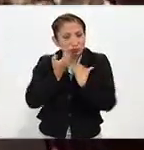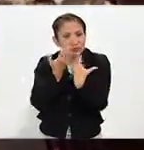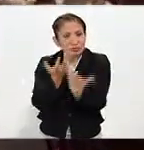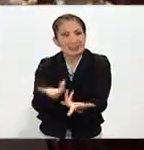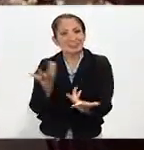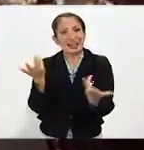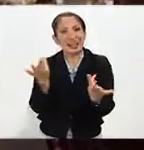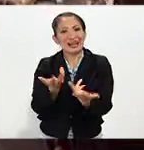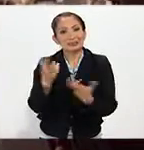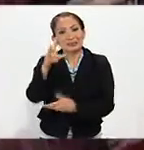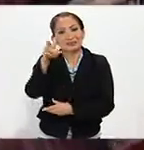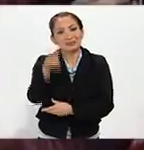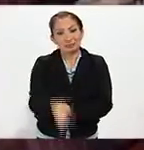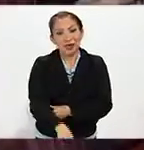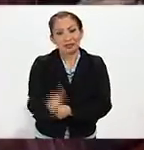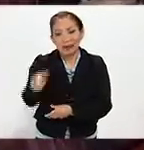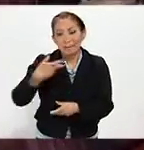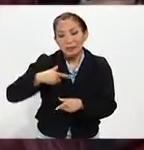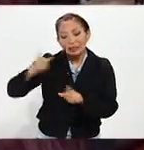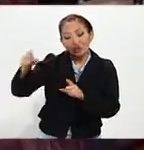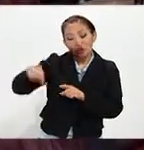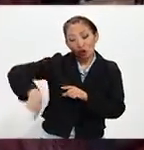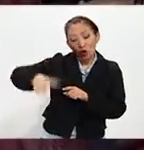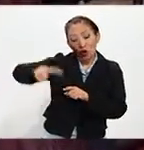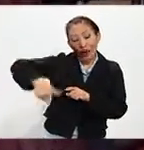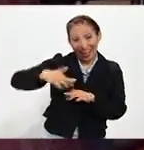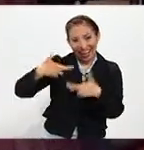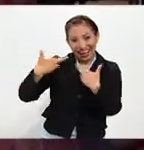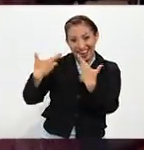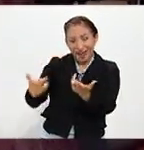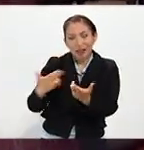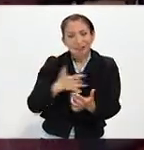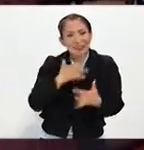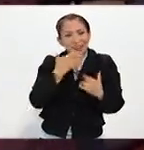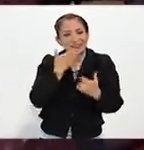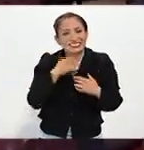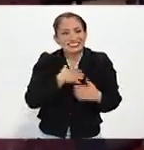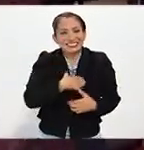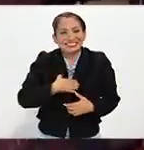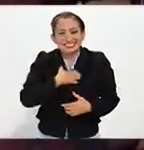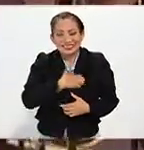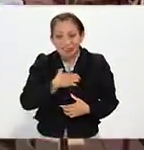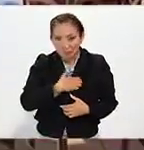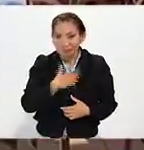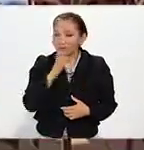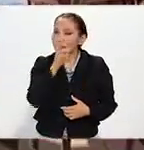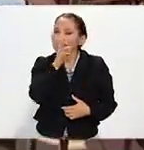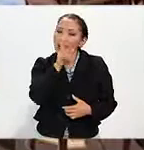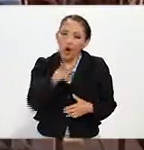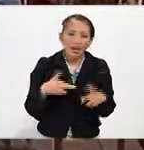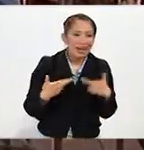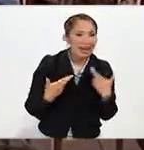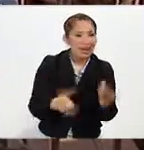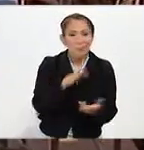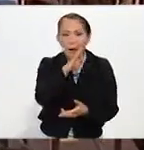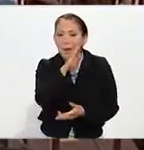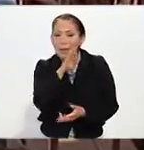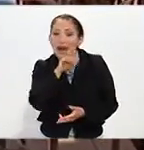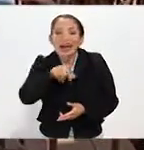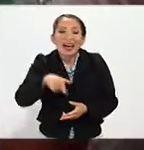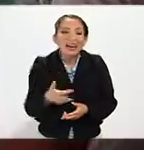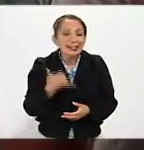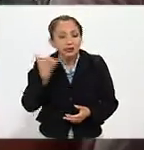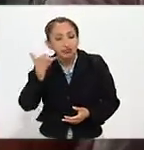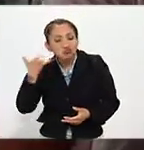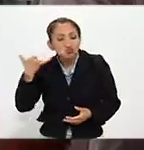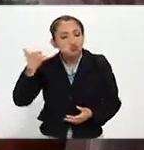hacen que en realidad la persona a la que le das el regalo se sienta muy bien. Así que el mejor regalo para tu mamita es